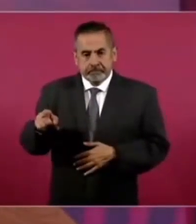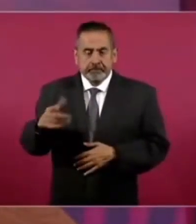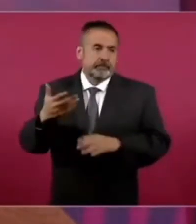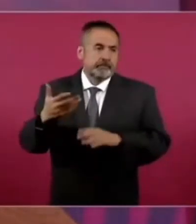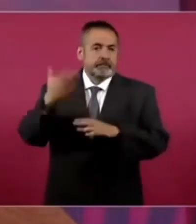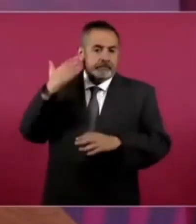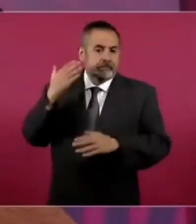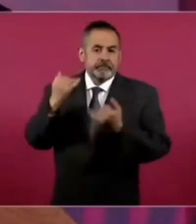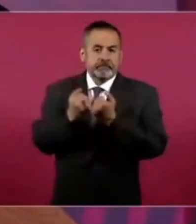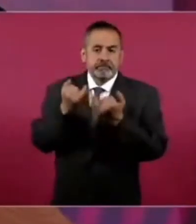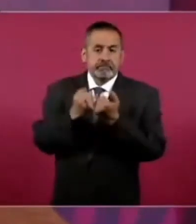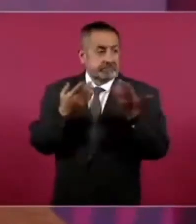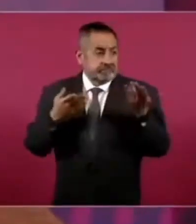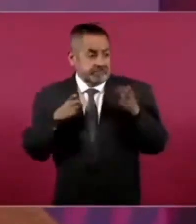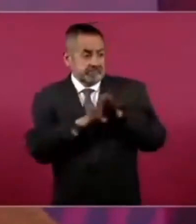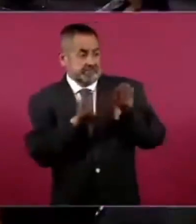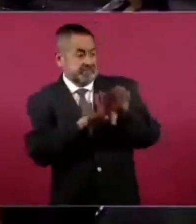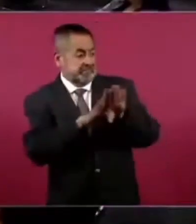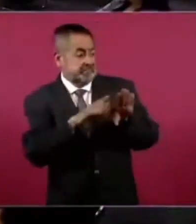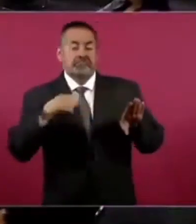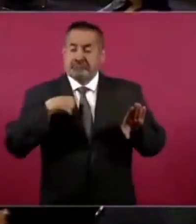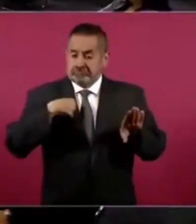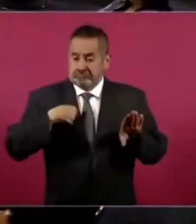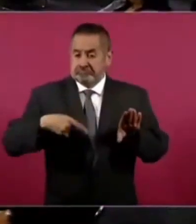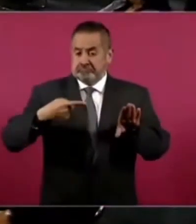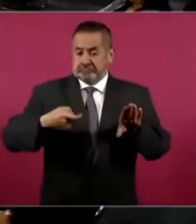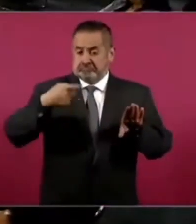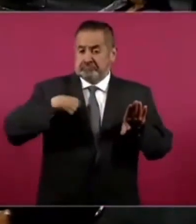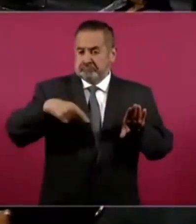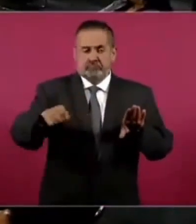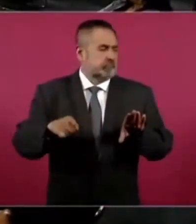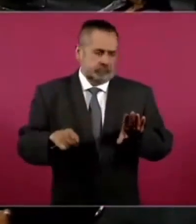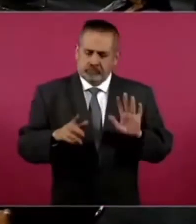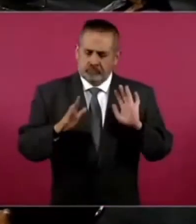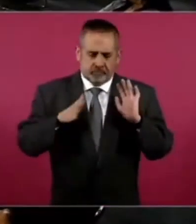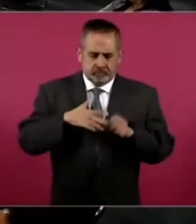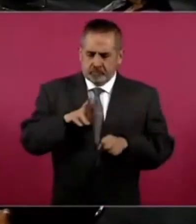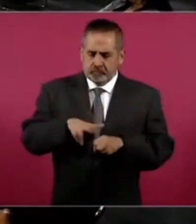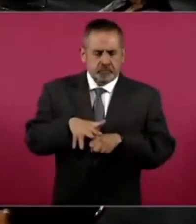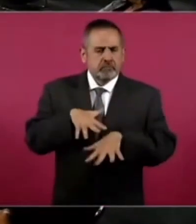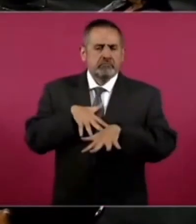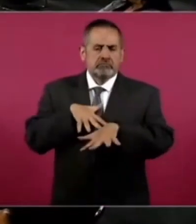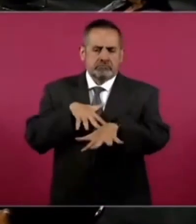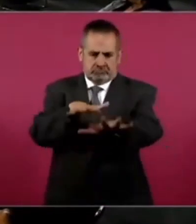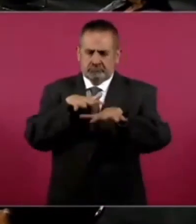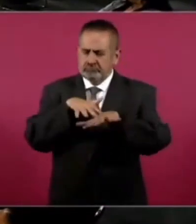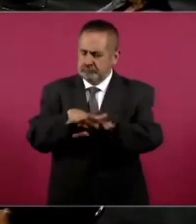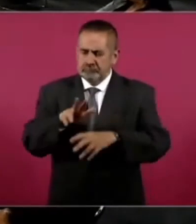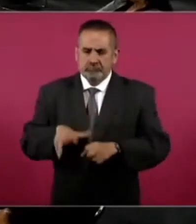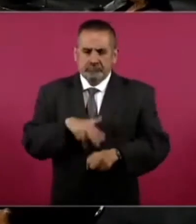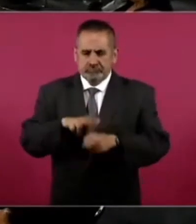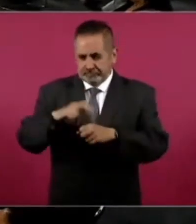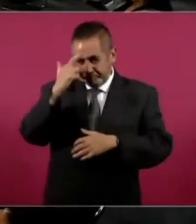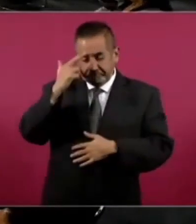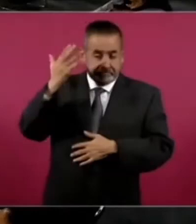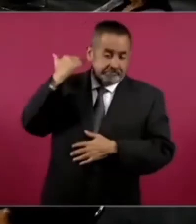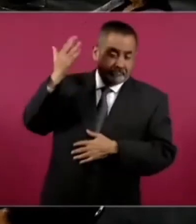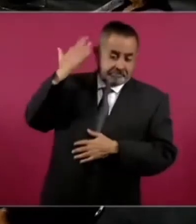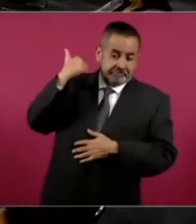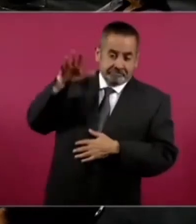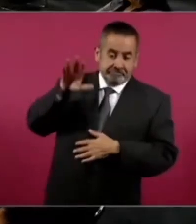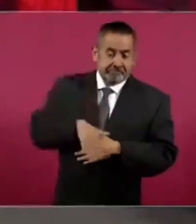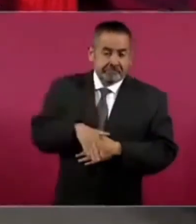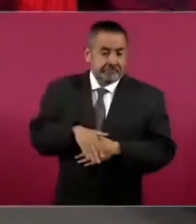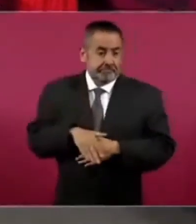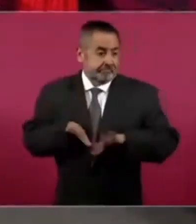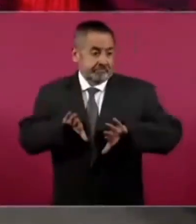no es como antes de que cerraban, ¿no? Las calles. Para que pasara el presidente. ¿Se acuerdan? ¿Cómo era? ¿Eh?